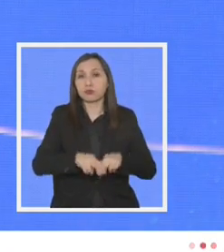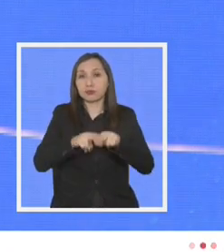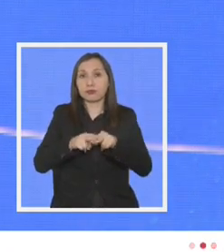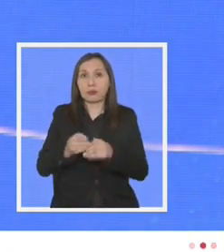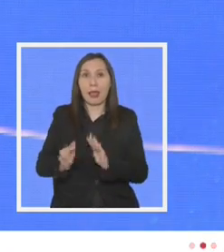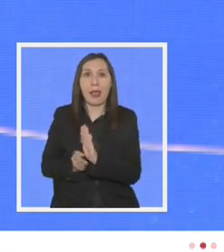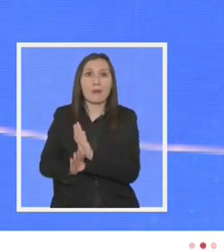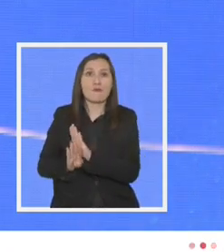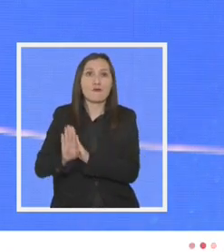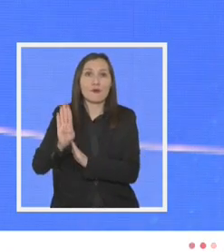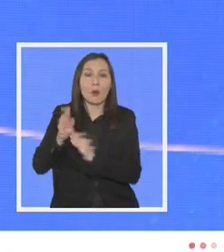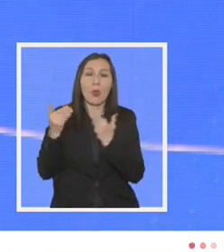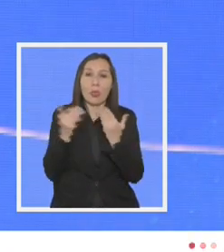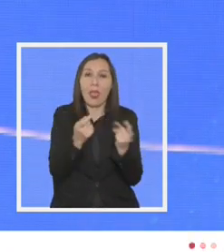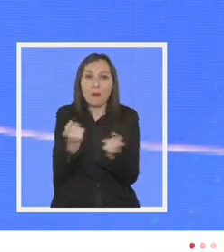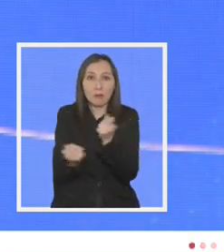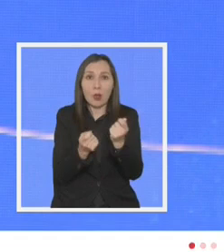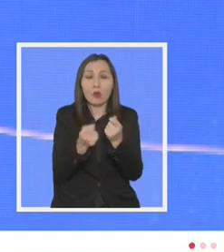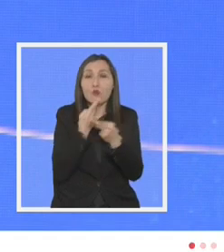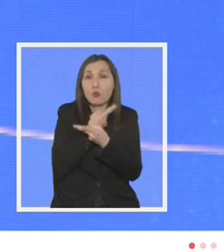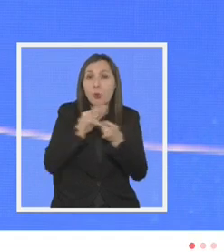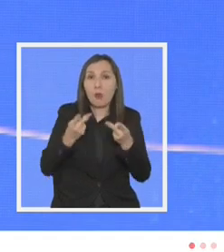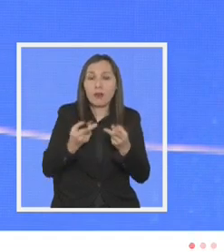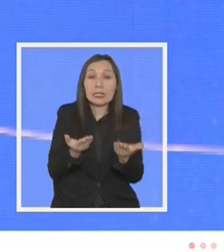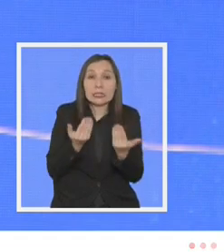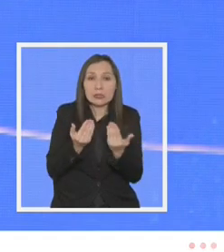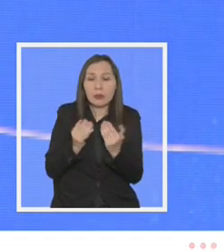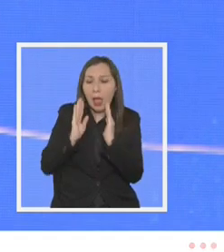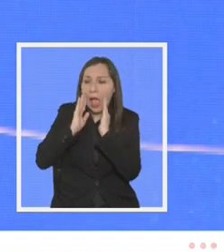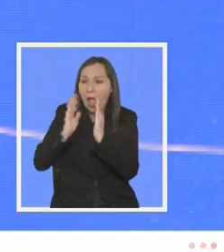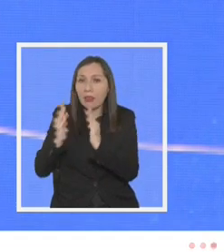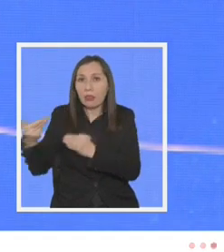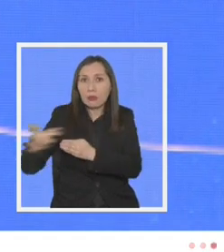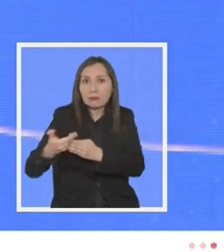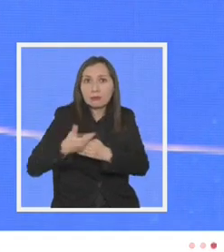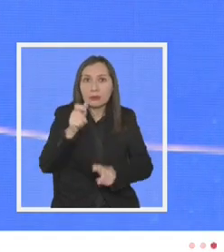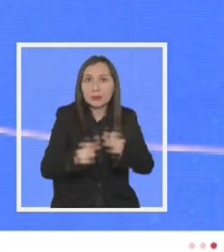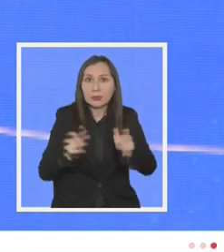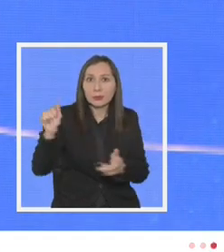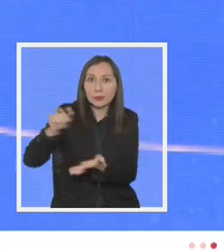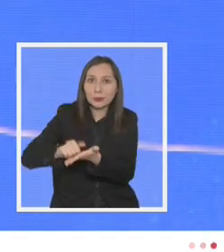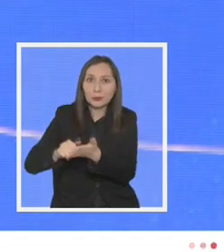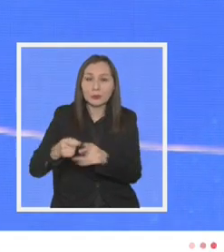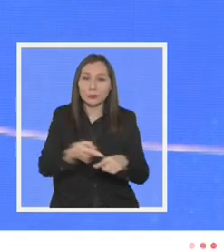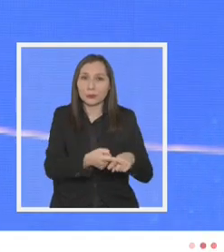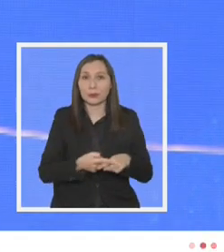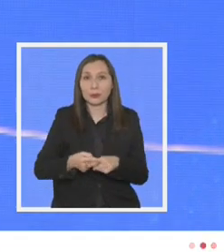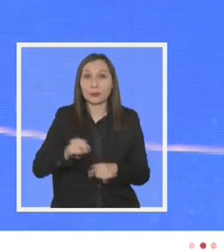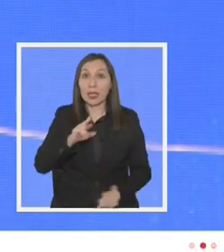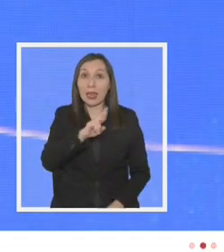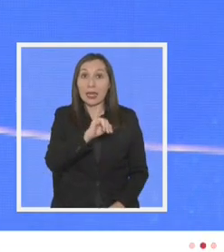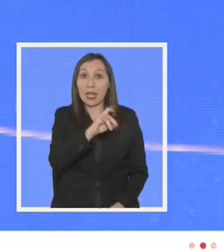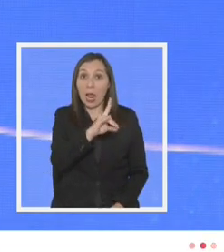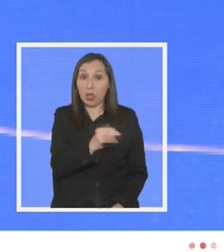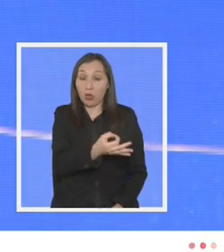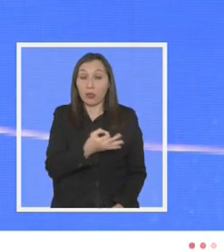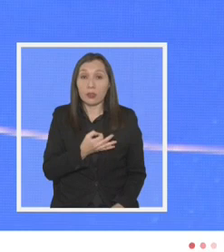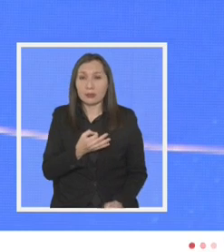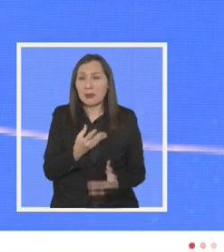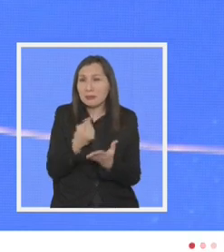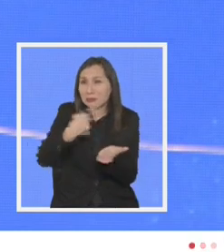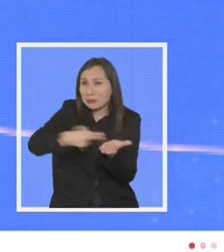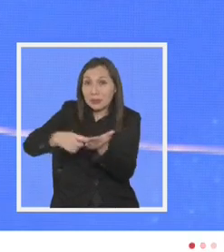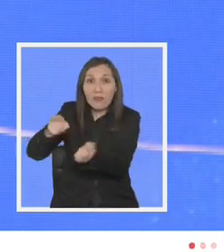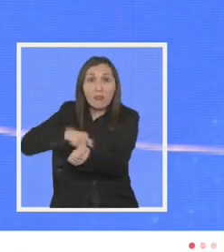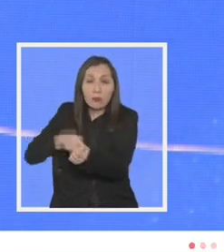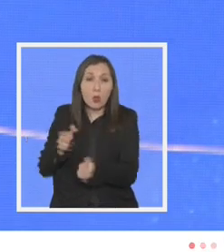y que genere los recursos públicos necesarios para atender las demandas sociales Ricardo nos dice y nos recuerda que miles de